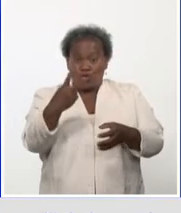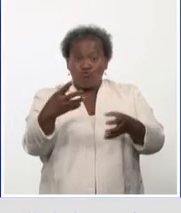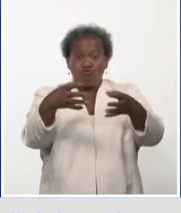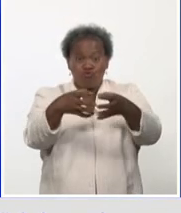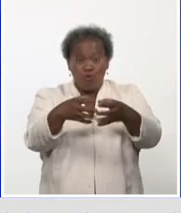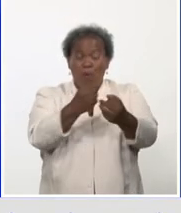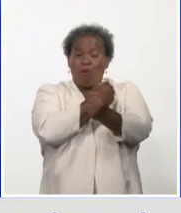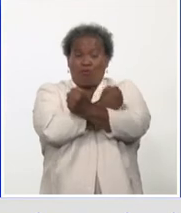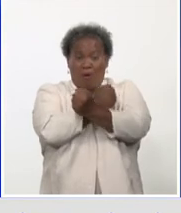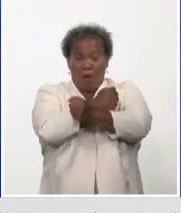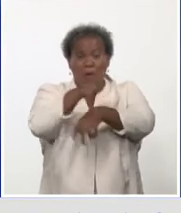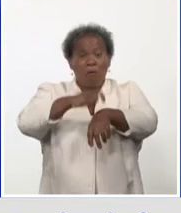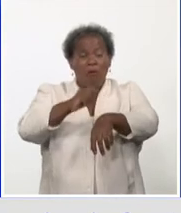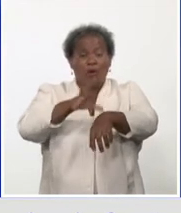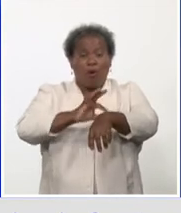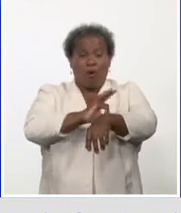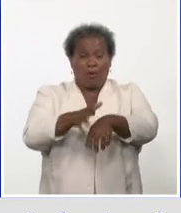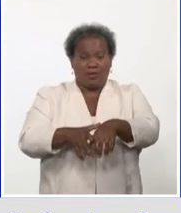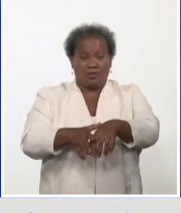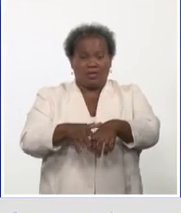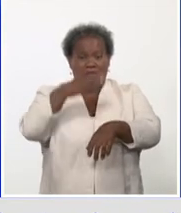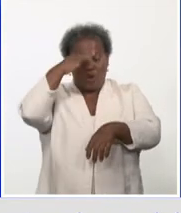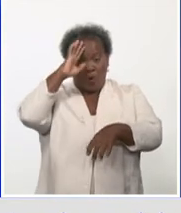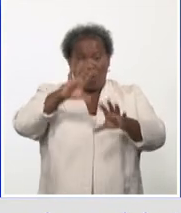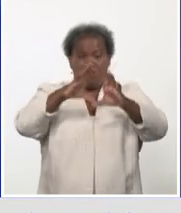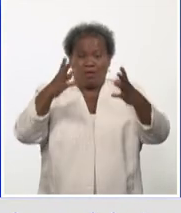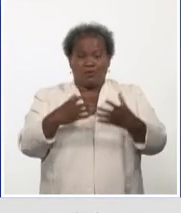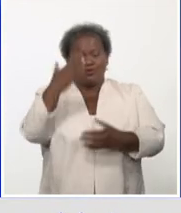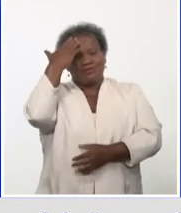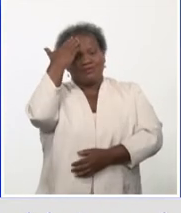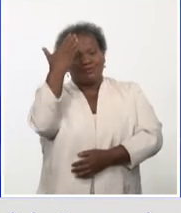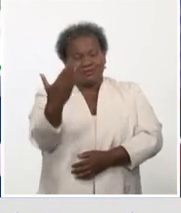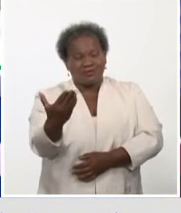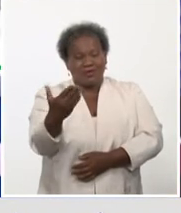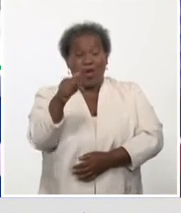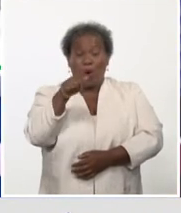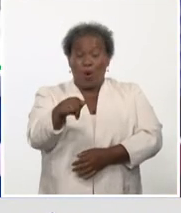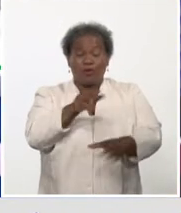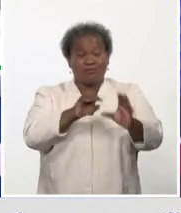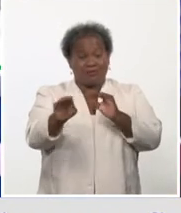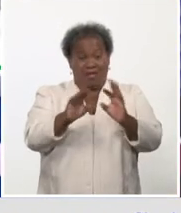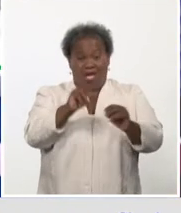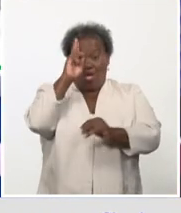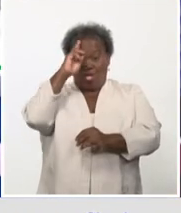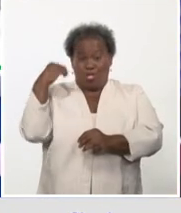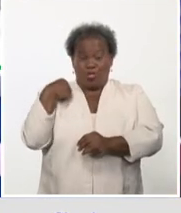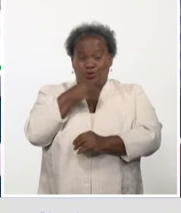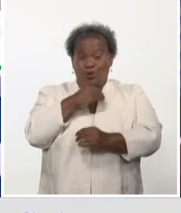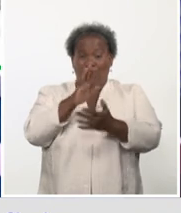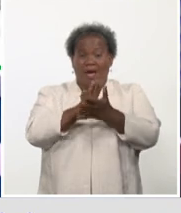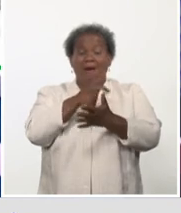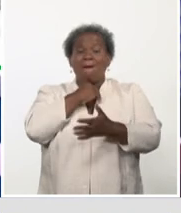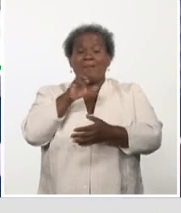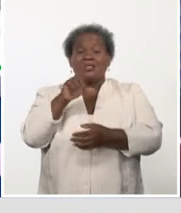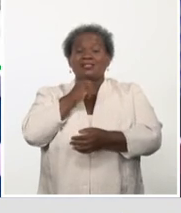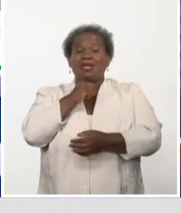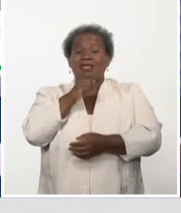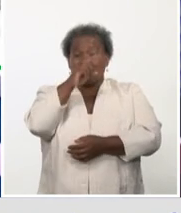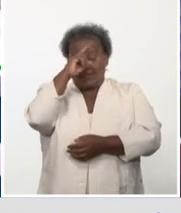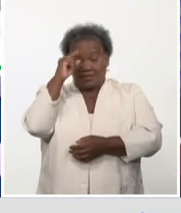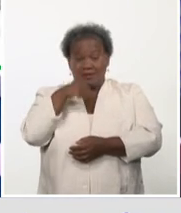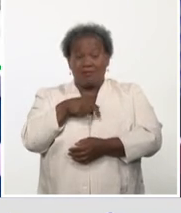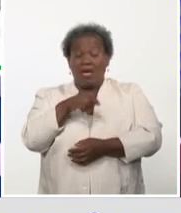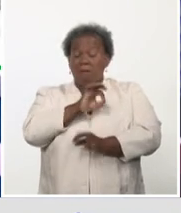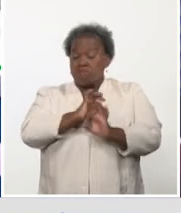en Cuba y el resto del mundo. Agradecerle, hoy hemos conversado con la doctora Mercedes Piloto Padrón, especialista del programa